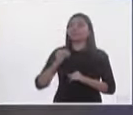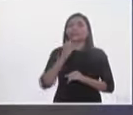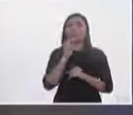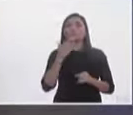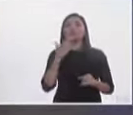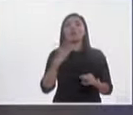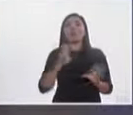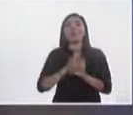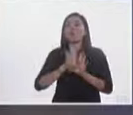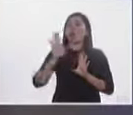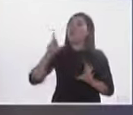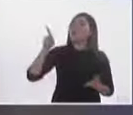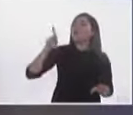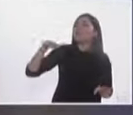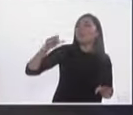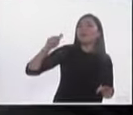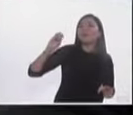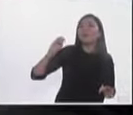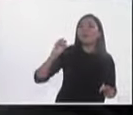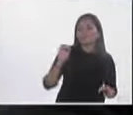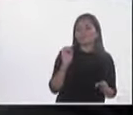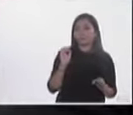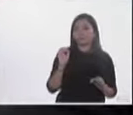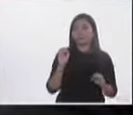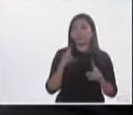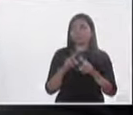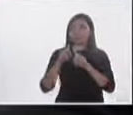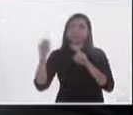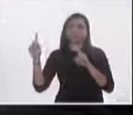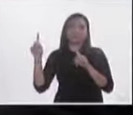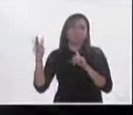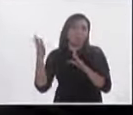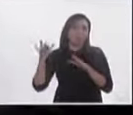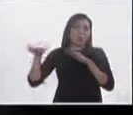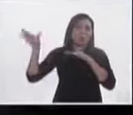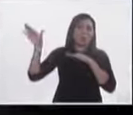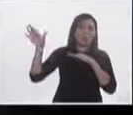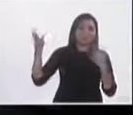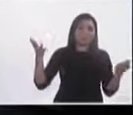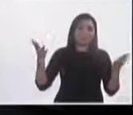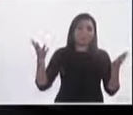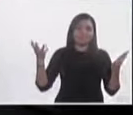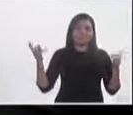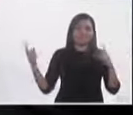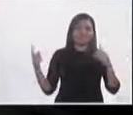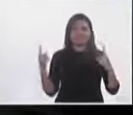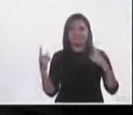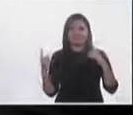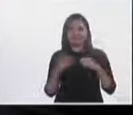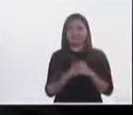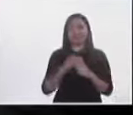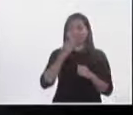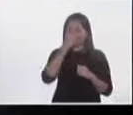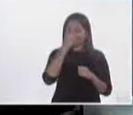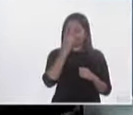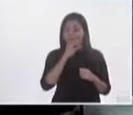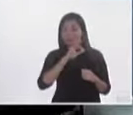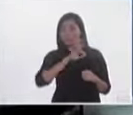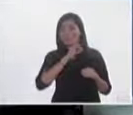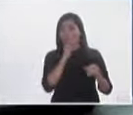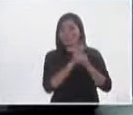comparamos un Kumamoto con un Cuauhtémoc blanco. Sí, claro, y eso es otro tema que podemos sacar aquí a relucir.